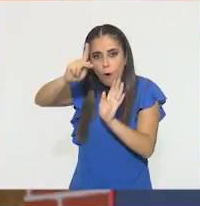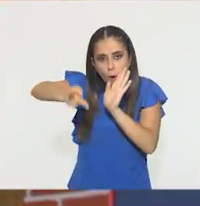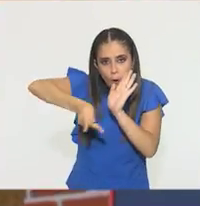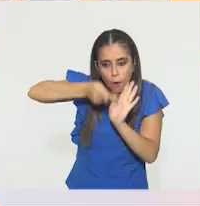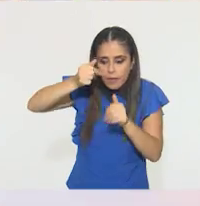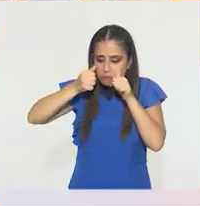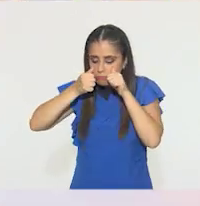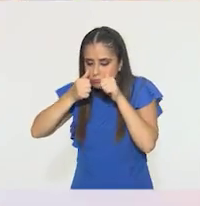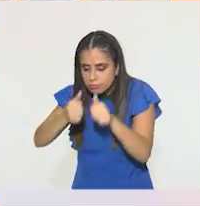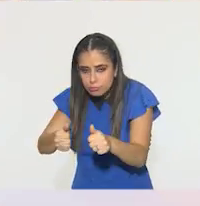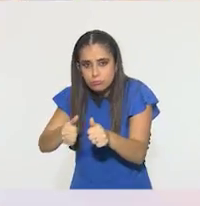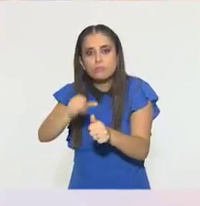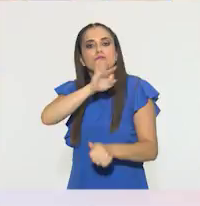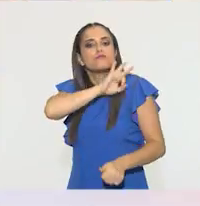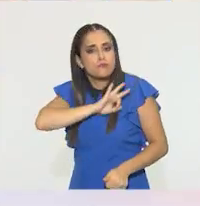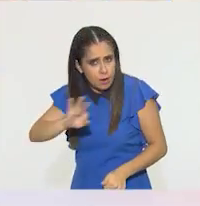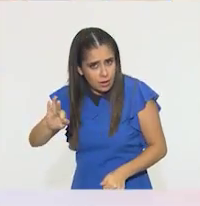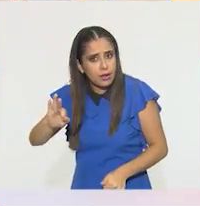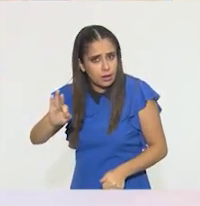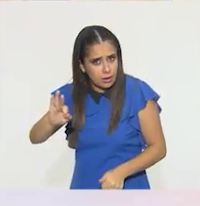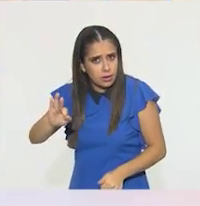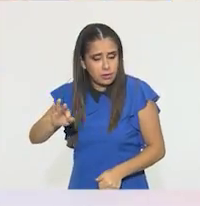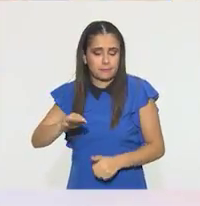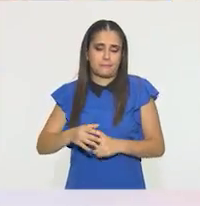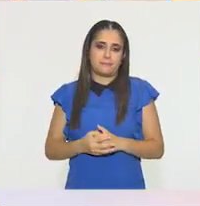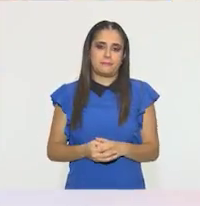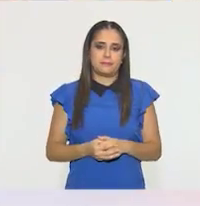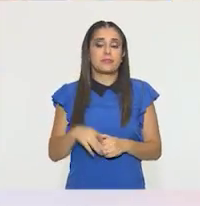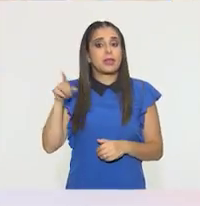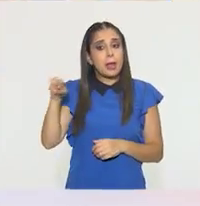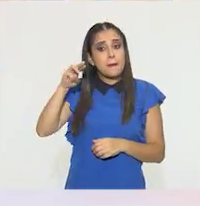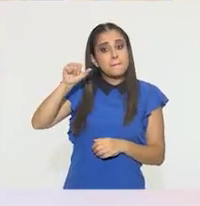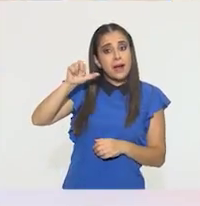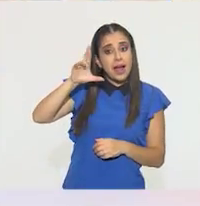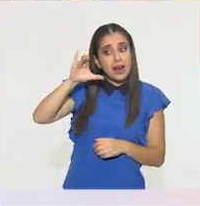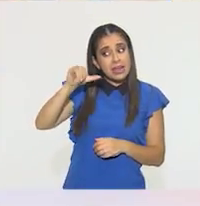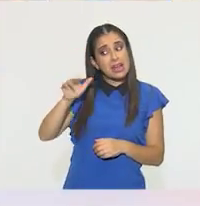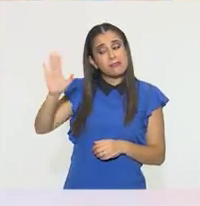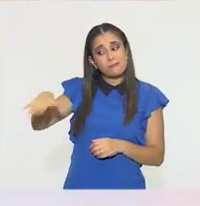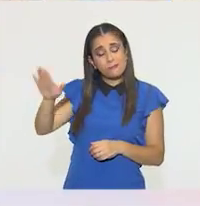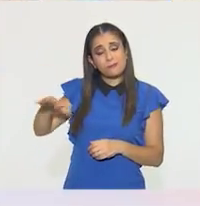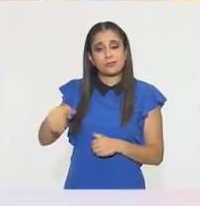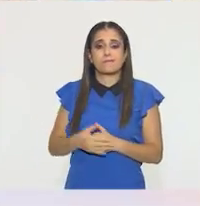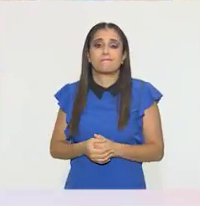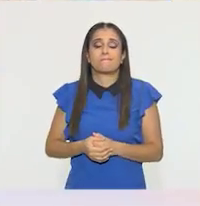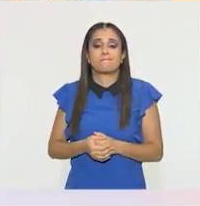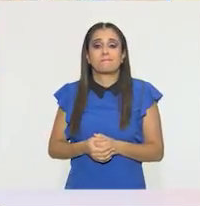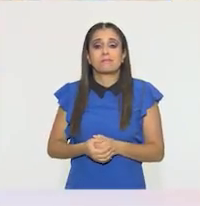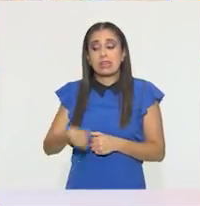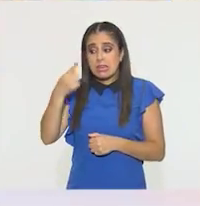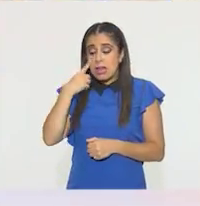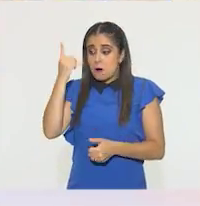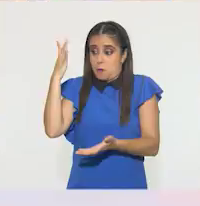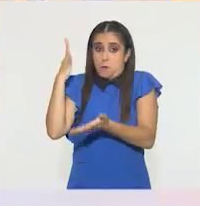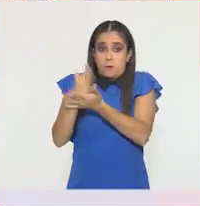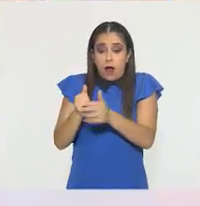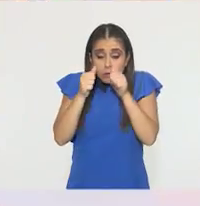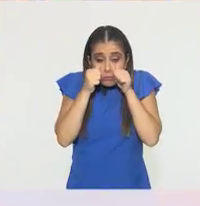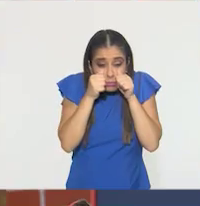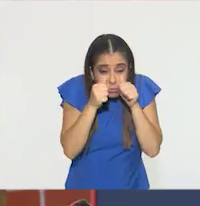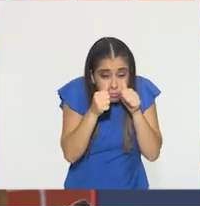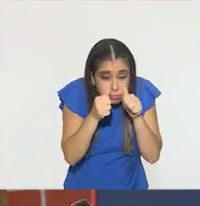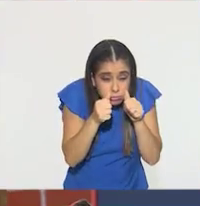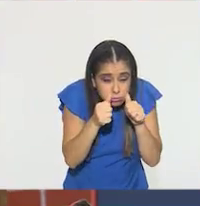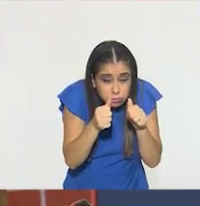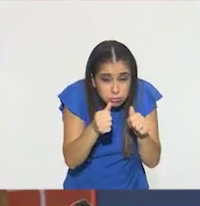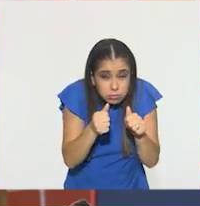y poner atención en lo que tú estabas. Pero, María, tengo que contarte que no solamente es poner atención de estar observando.